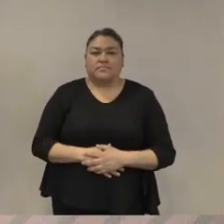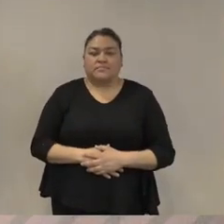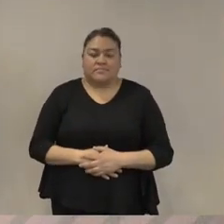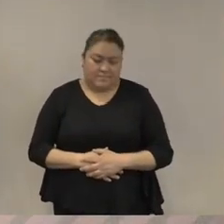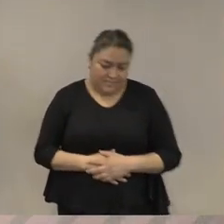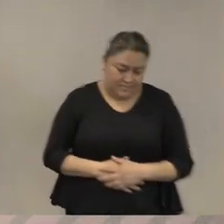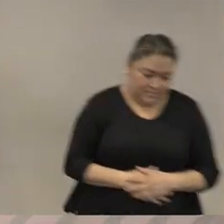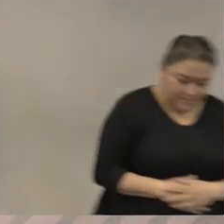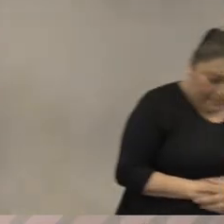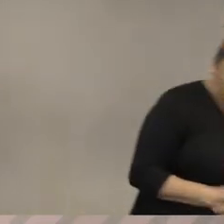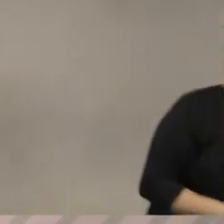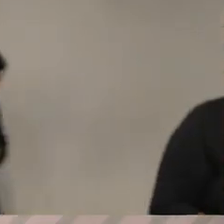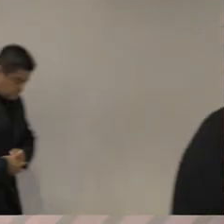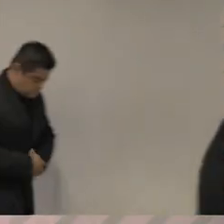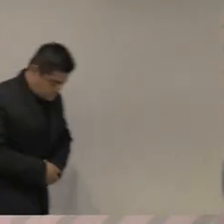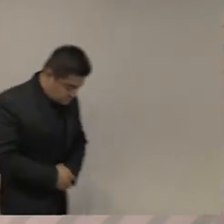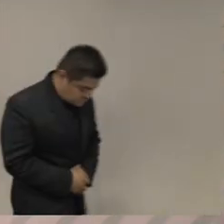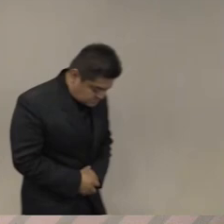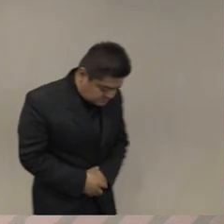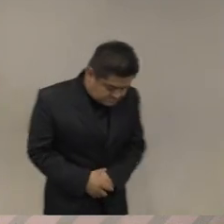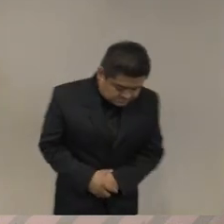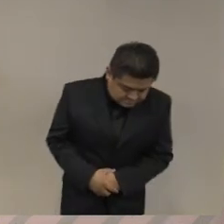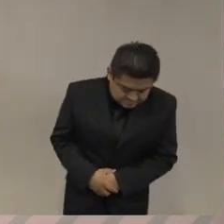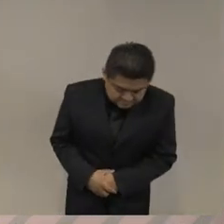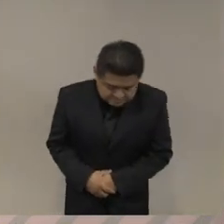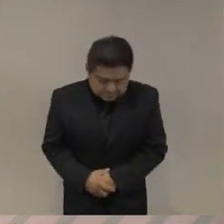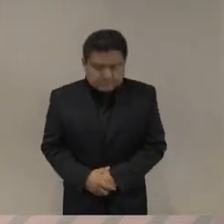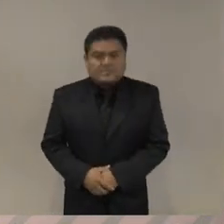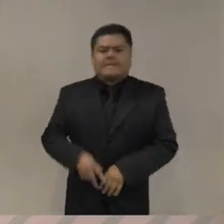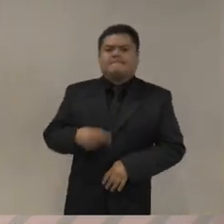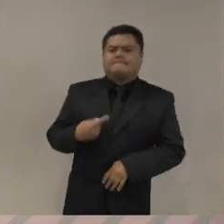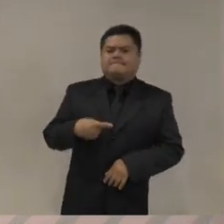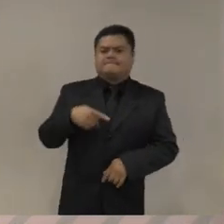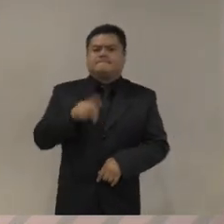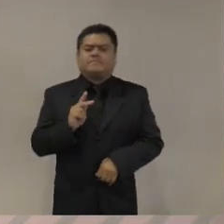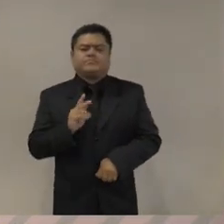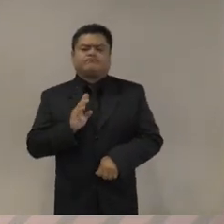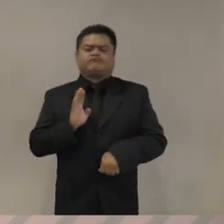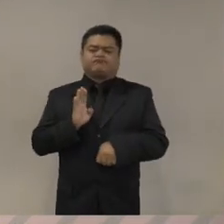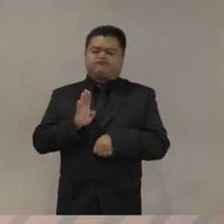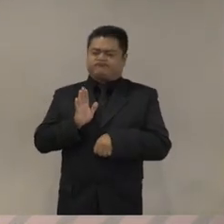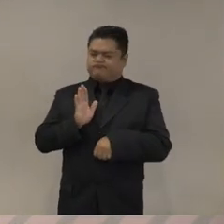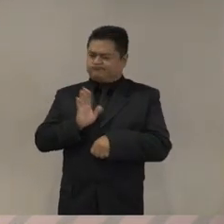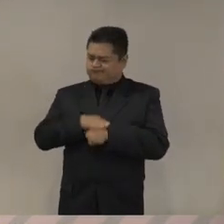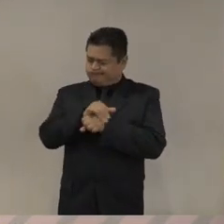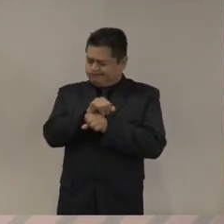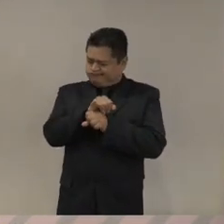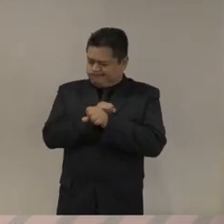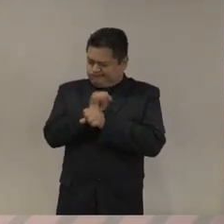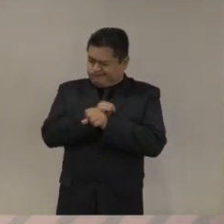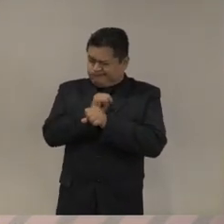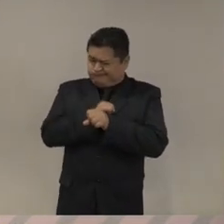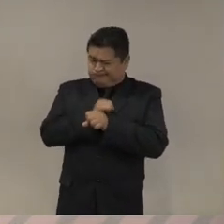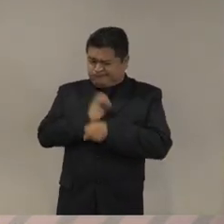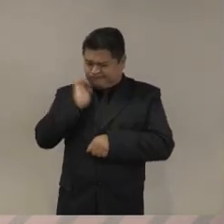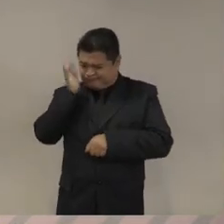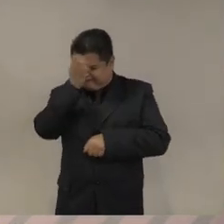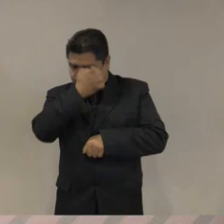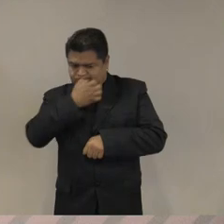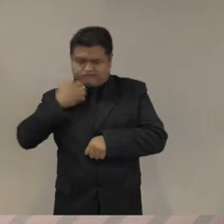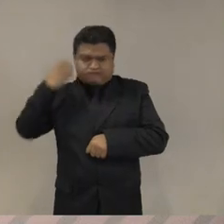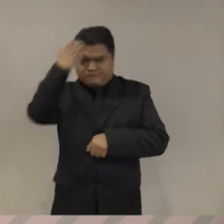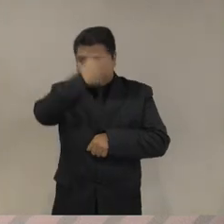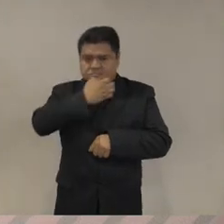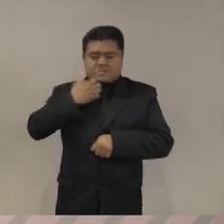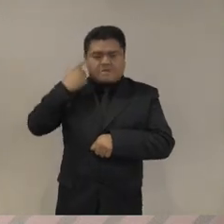pero si uno pone un poco más aguda la lupa uno se da cuenta que así como hay una